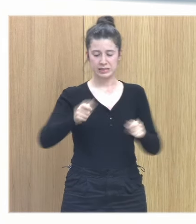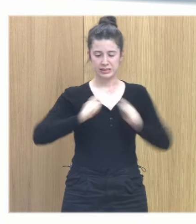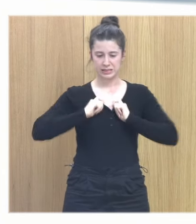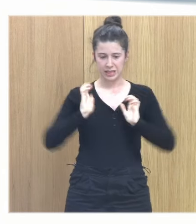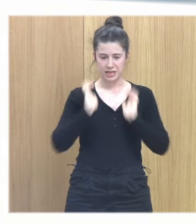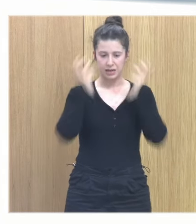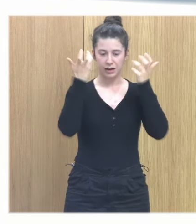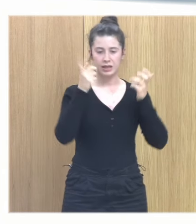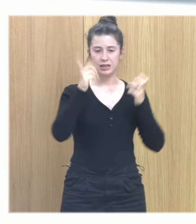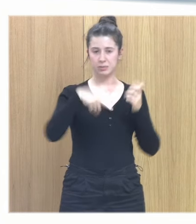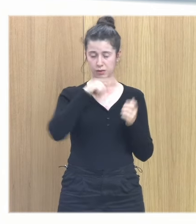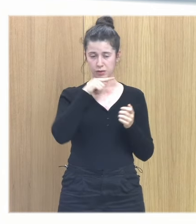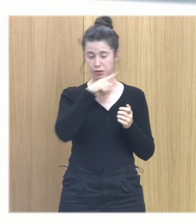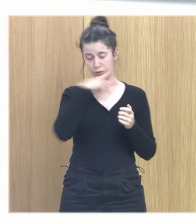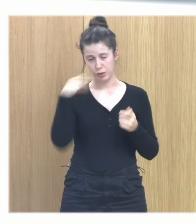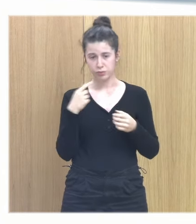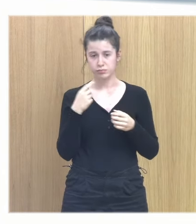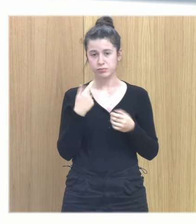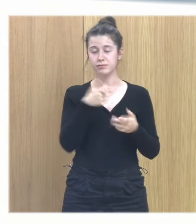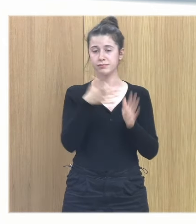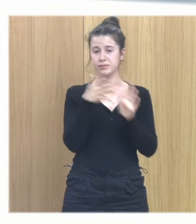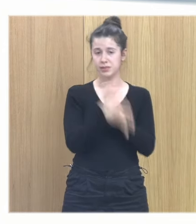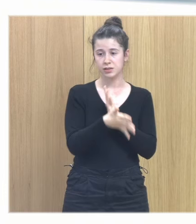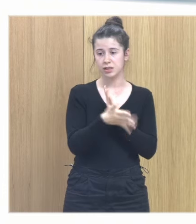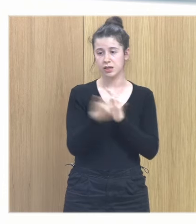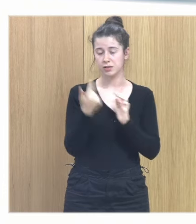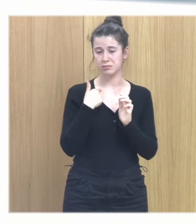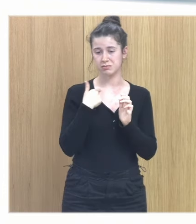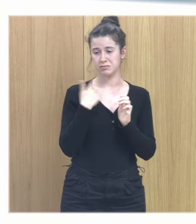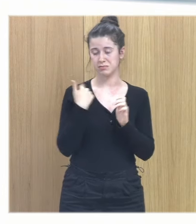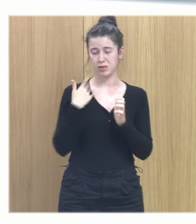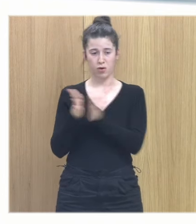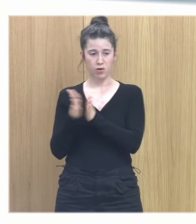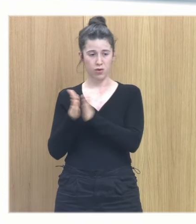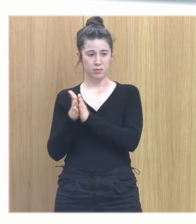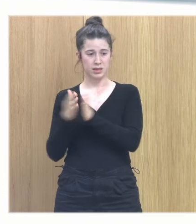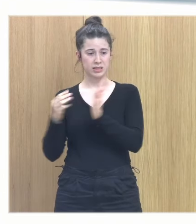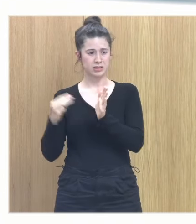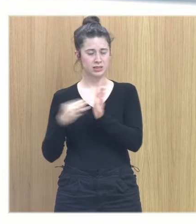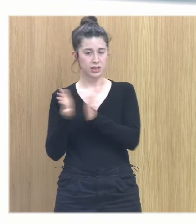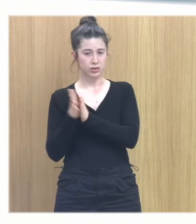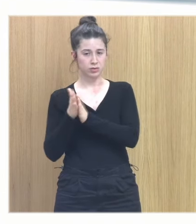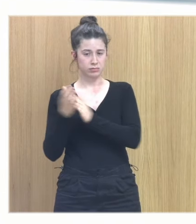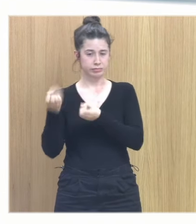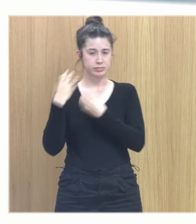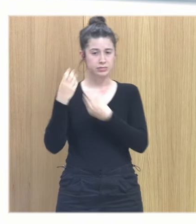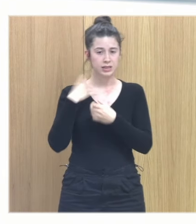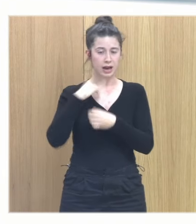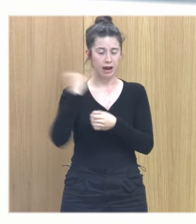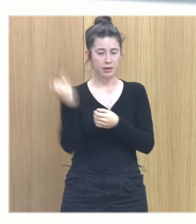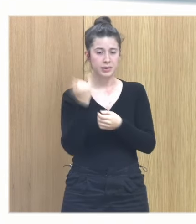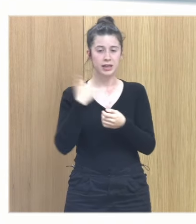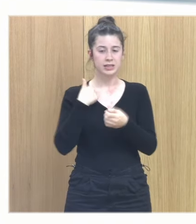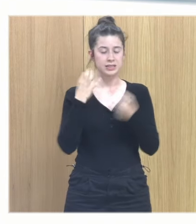dolor que se supone y reconocer hay una expresión que yo aprendí de mi compañero de espirales de Javier que aplico constantemente